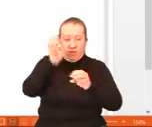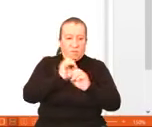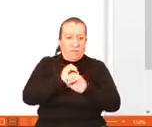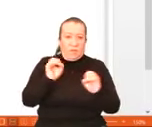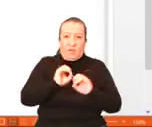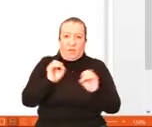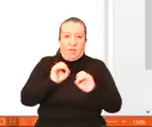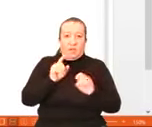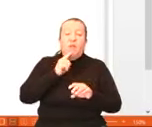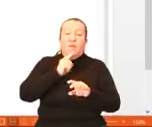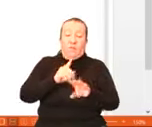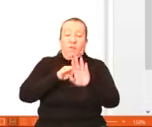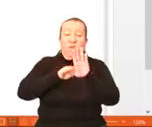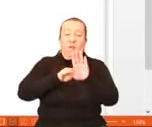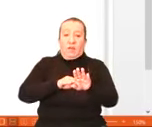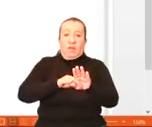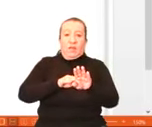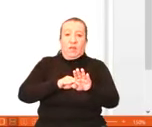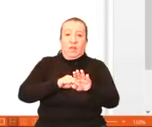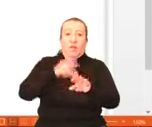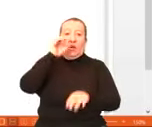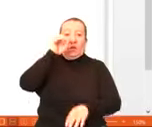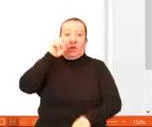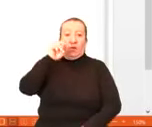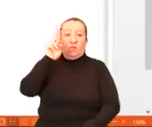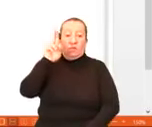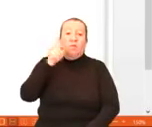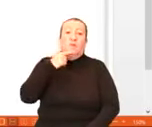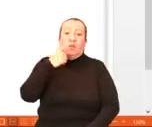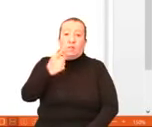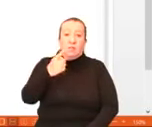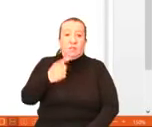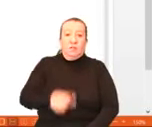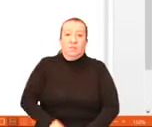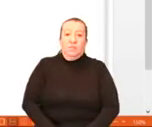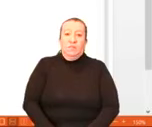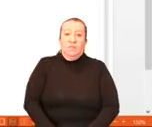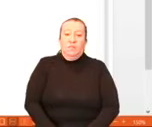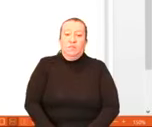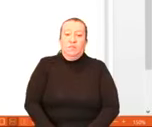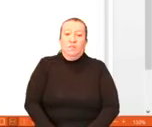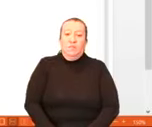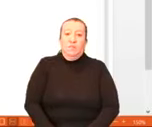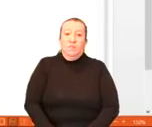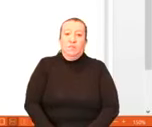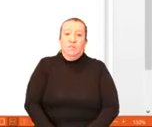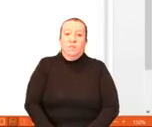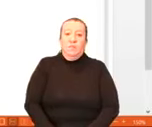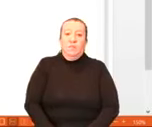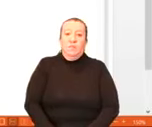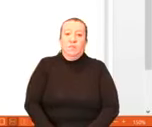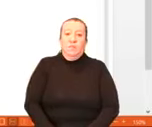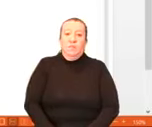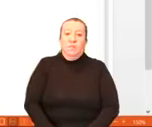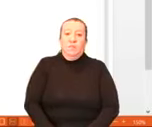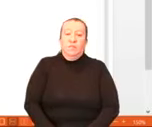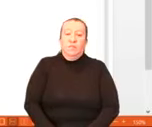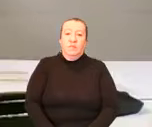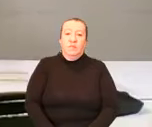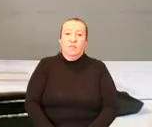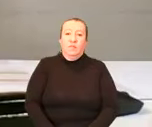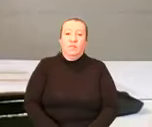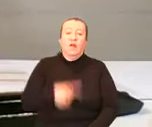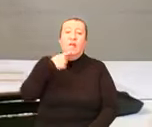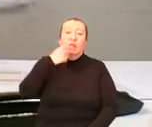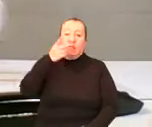avalada por Naciones Unidas. Entonces es mentira. Y por si acaso, ah, pero si el informe dice que